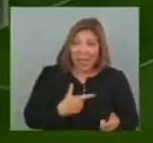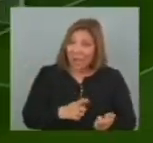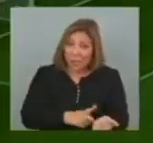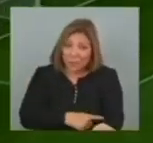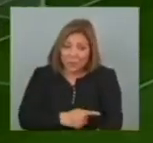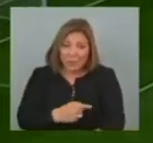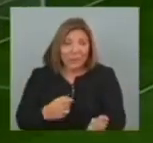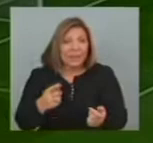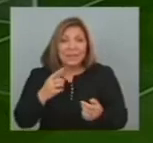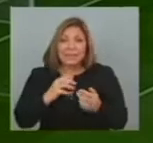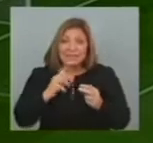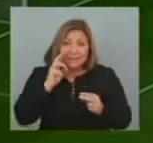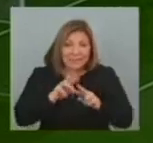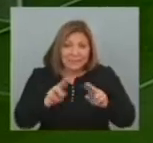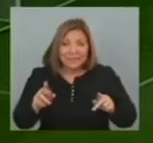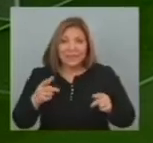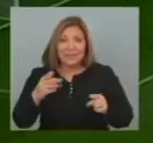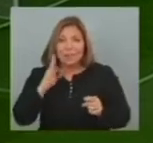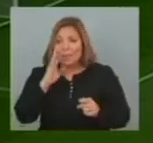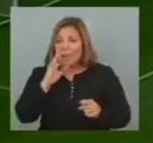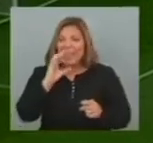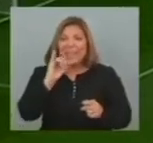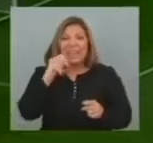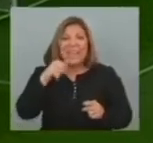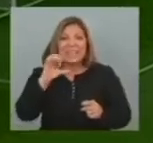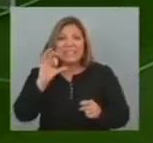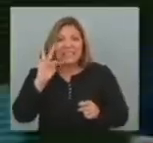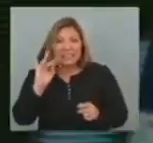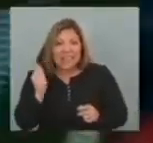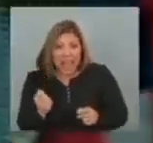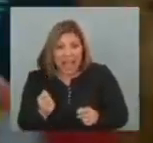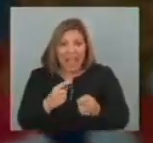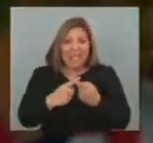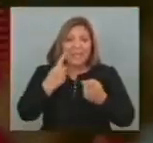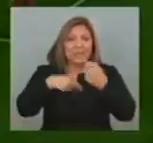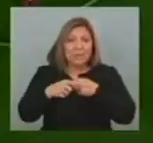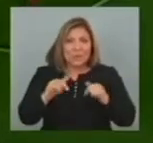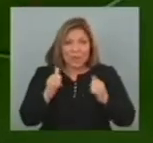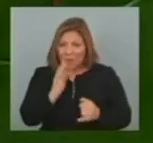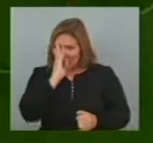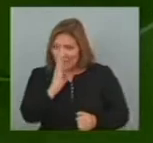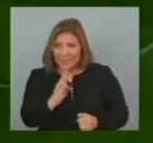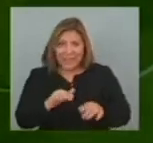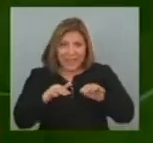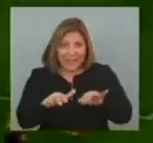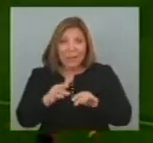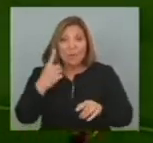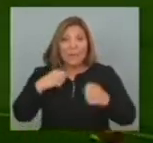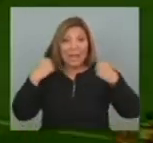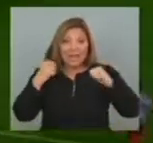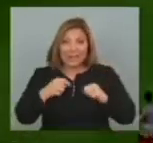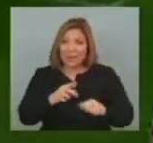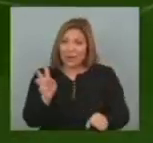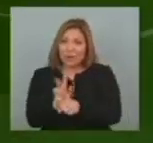Algo de vértigo Un poco más con Iniesta La búsqueda menos paciente Del gol Hizo el juego Más vertical en ataque Pero Atlético de Madrid Lo